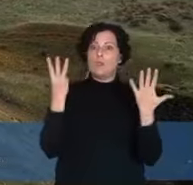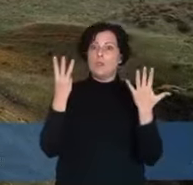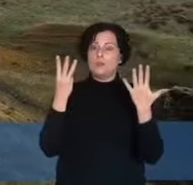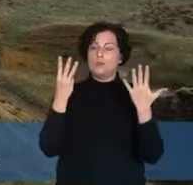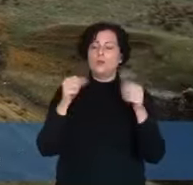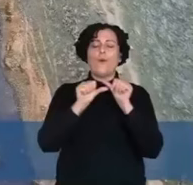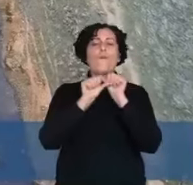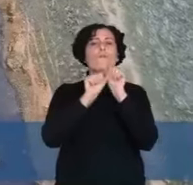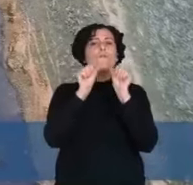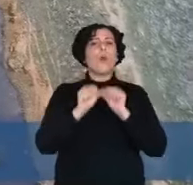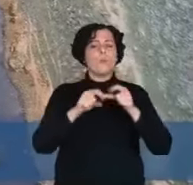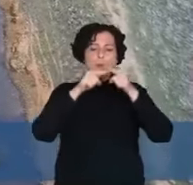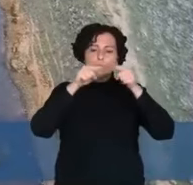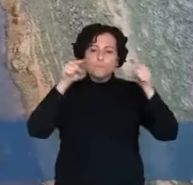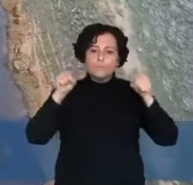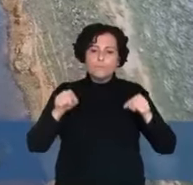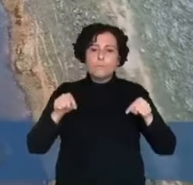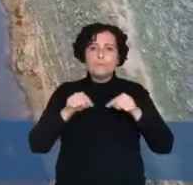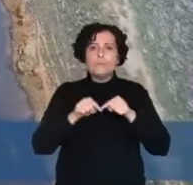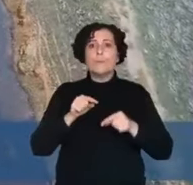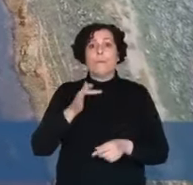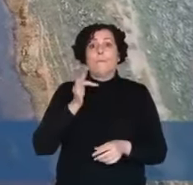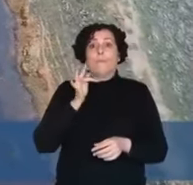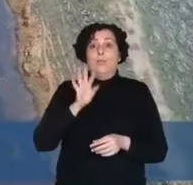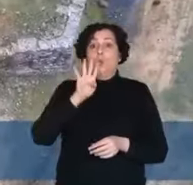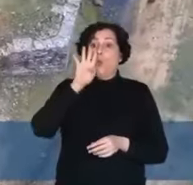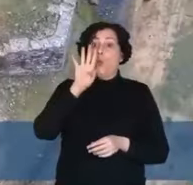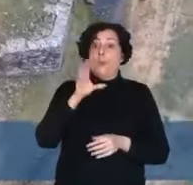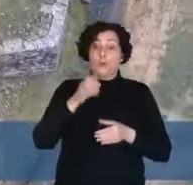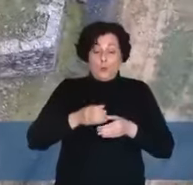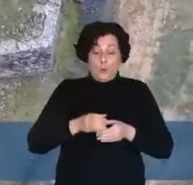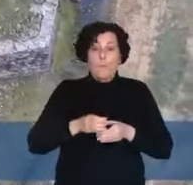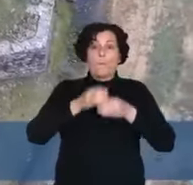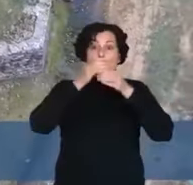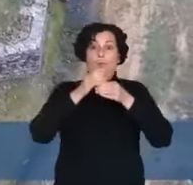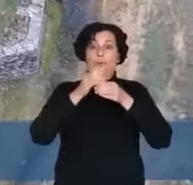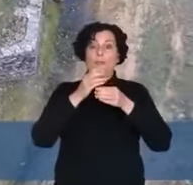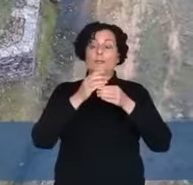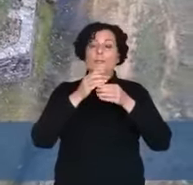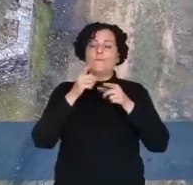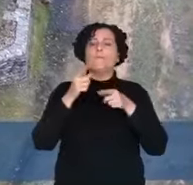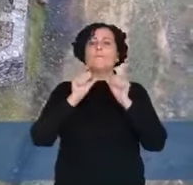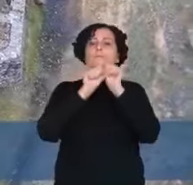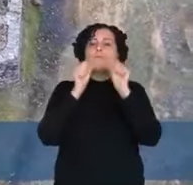rectángulo y cuatro baluartes de punta de diamante que recuerdan a la punta de una lanza.